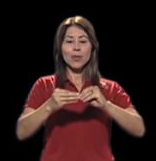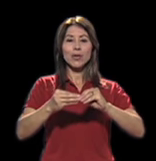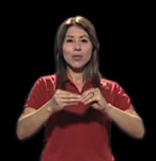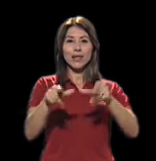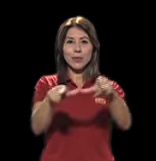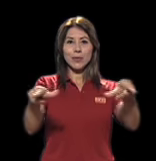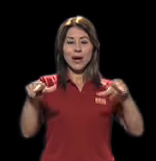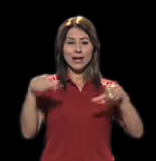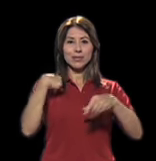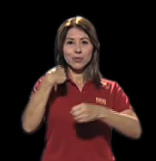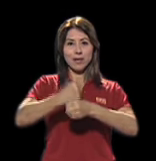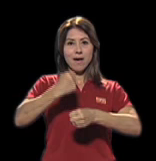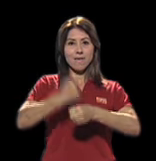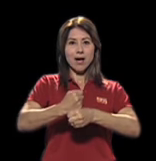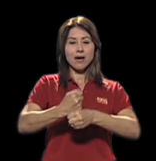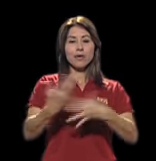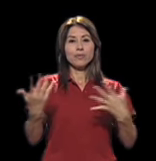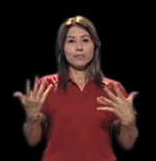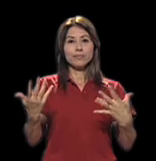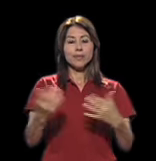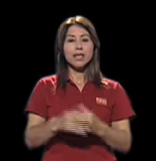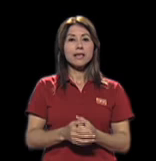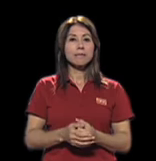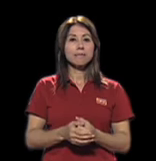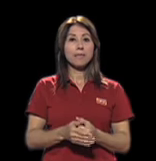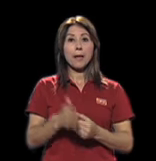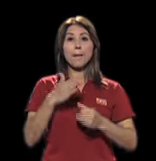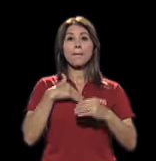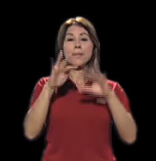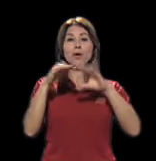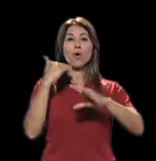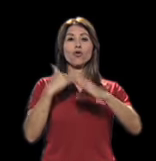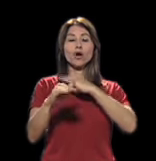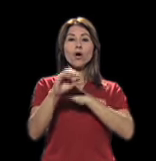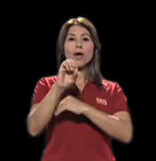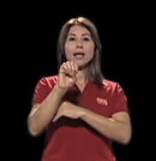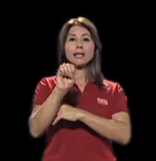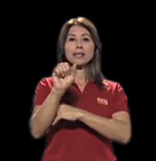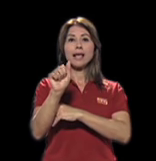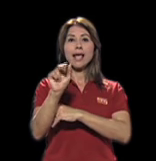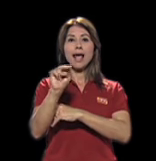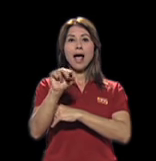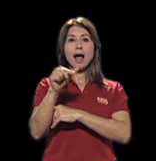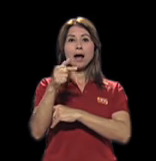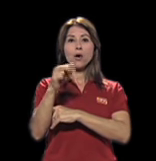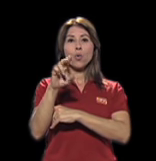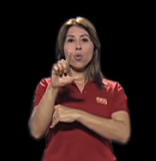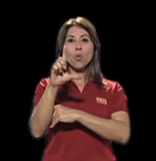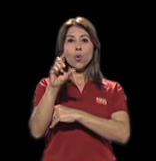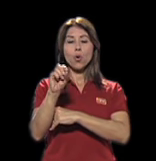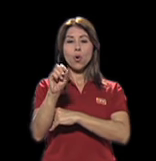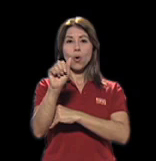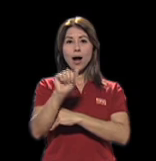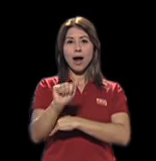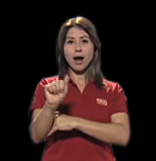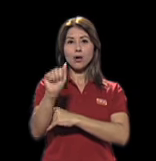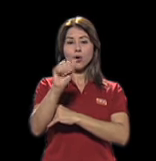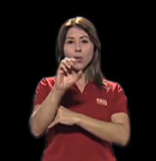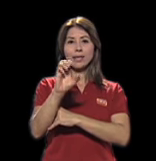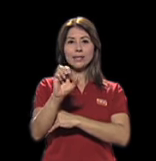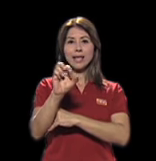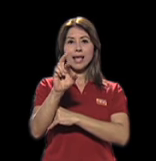donde yo trabajo y mi correo es eseangulo, todo pegadito, arroba,